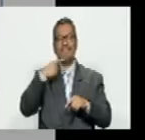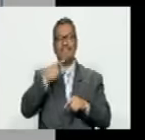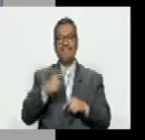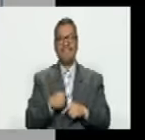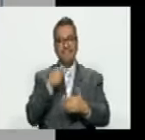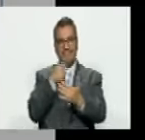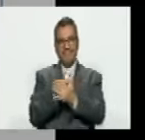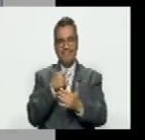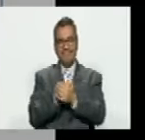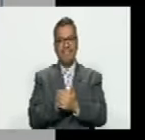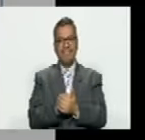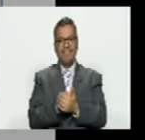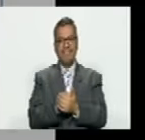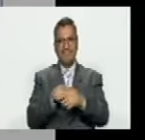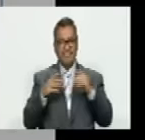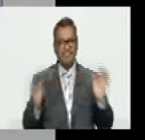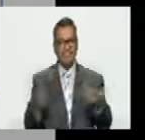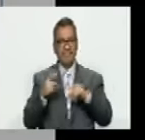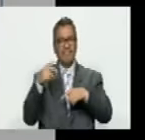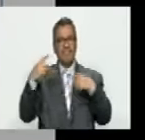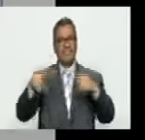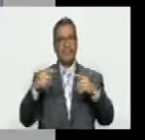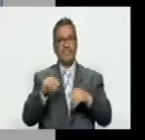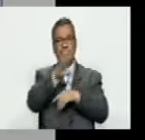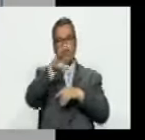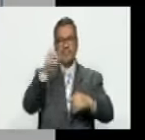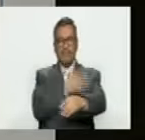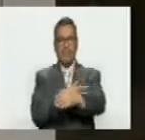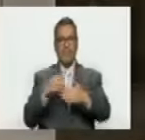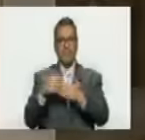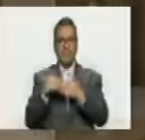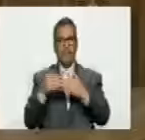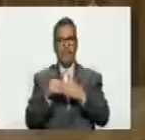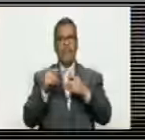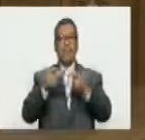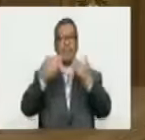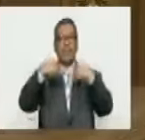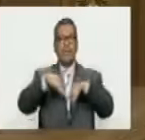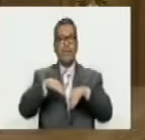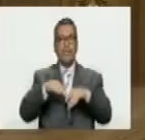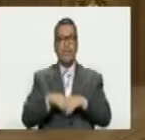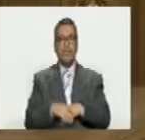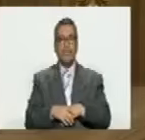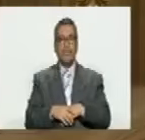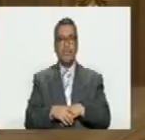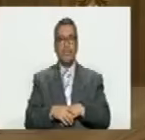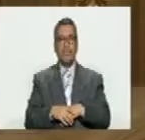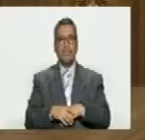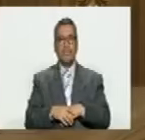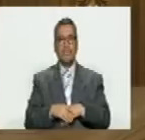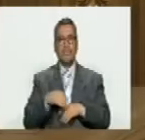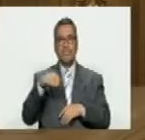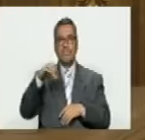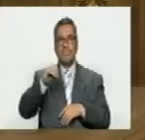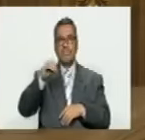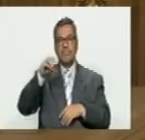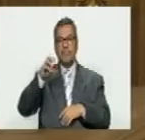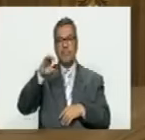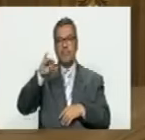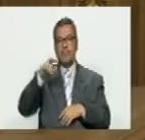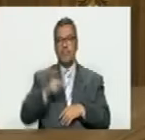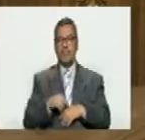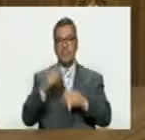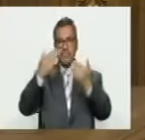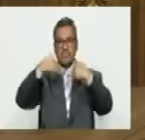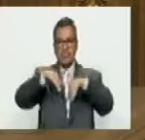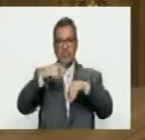estaba pagando para estimular la democracia 50 millones de dólares y luego nos fuimos al desglosado que es